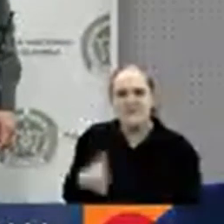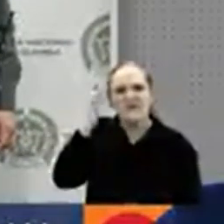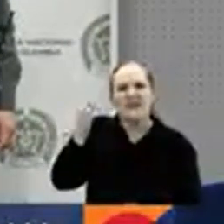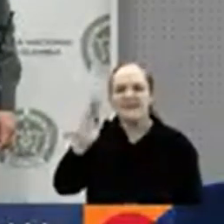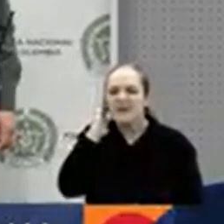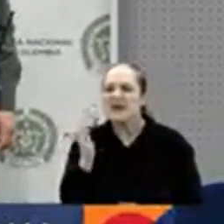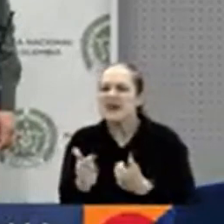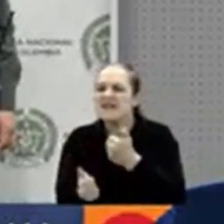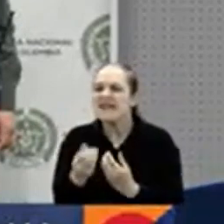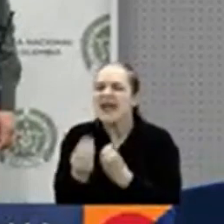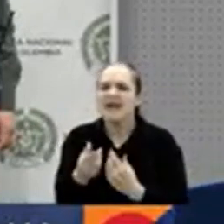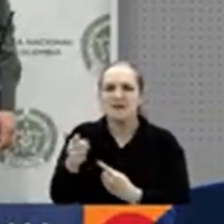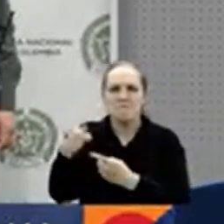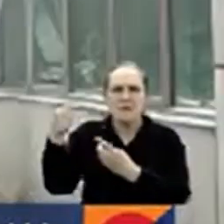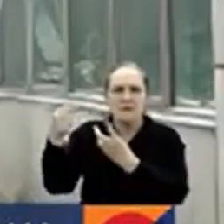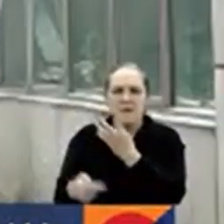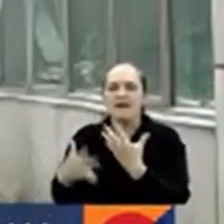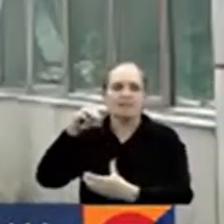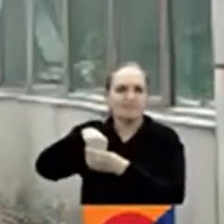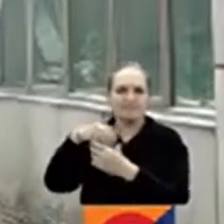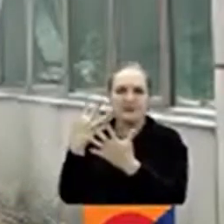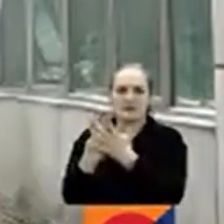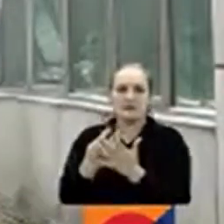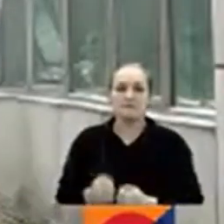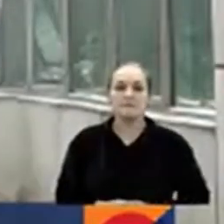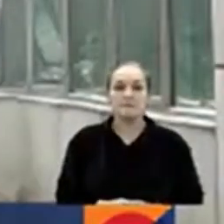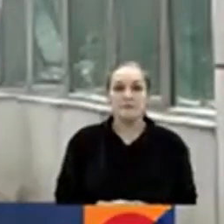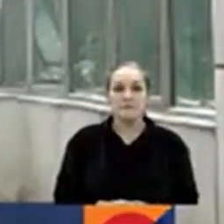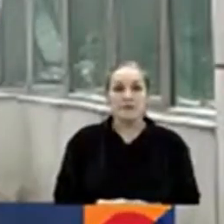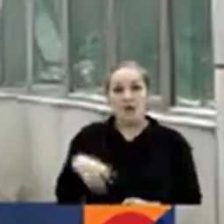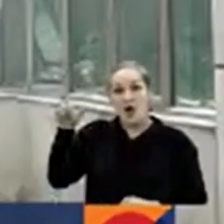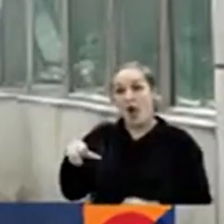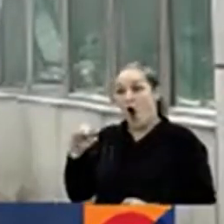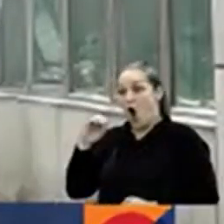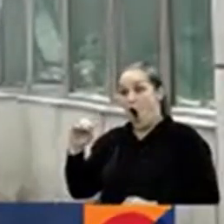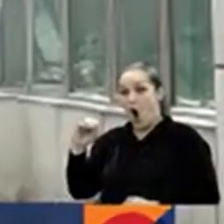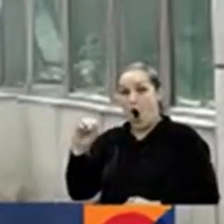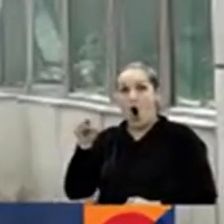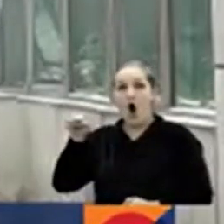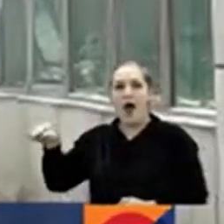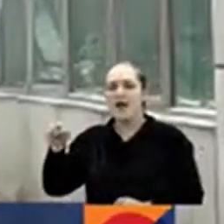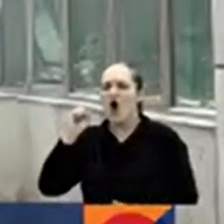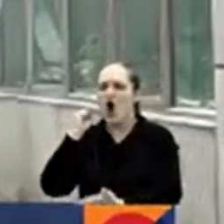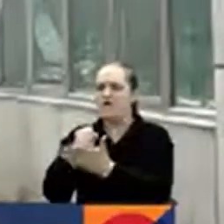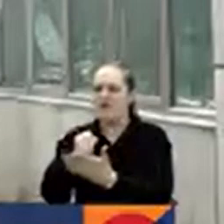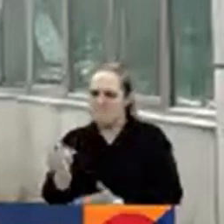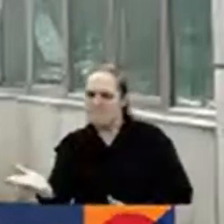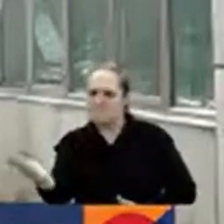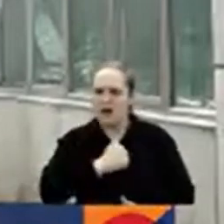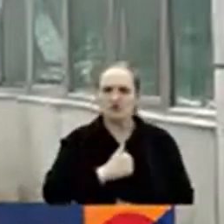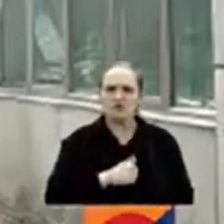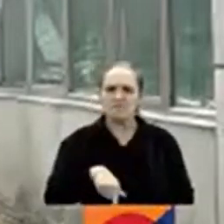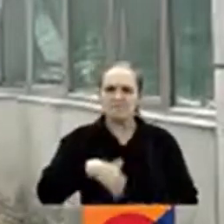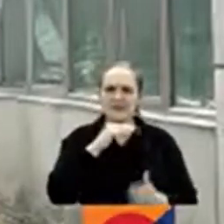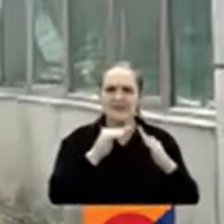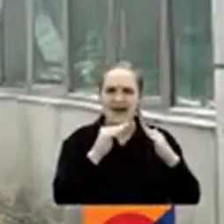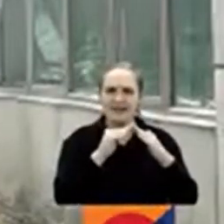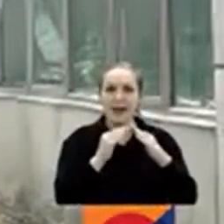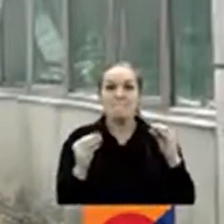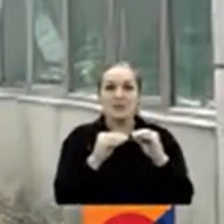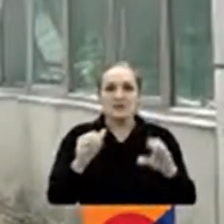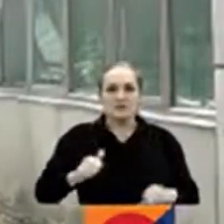celular, entre otras. La condujo bajo amenazas a la casa donde la amarró y la accedió